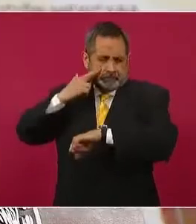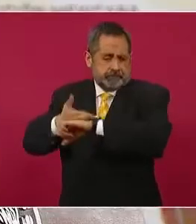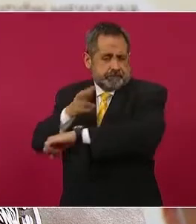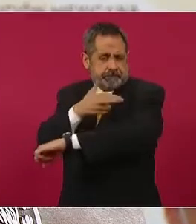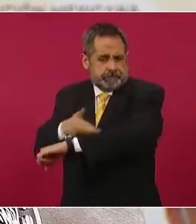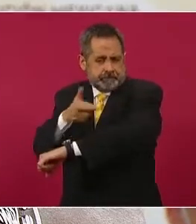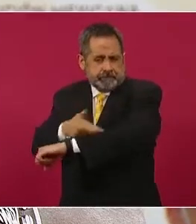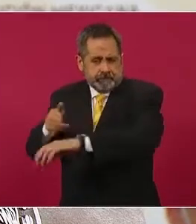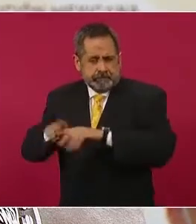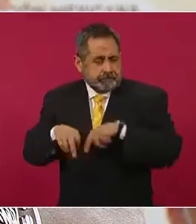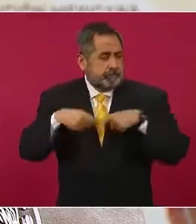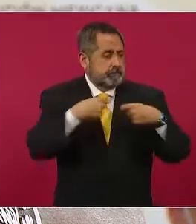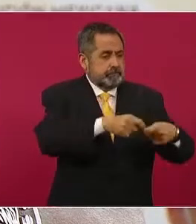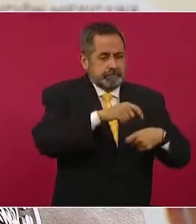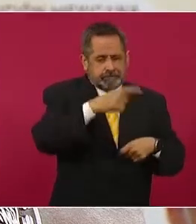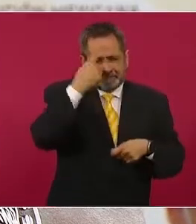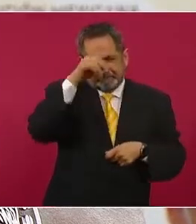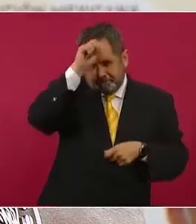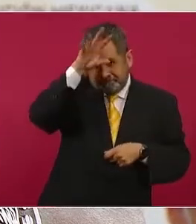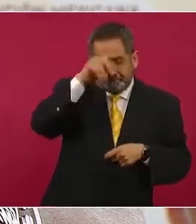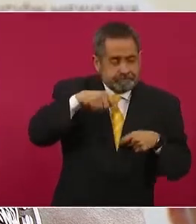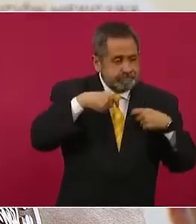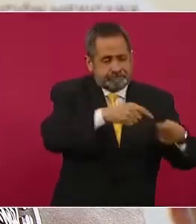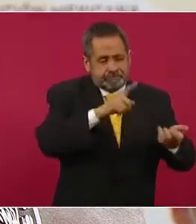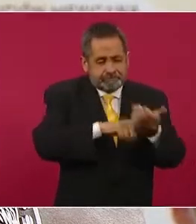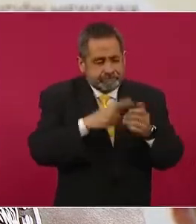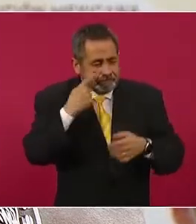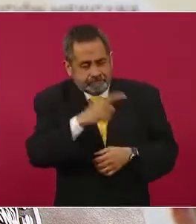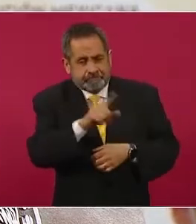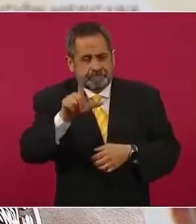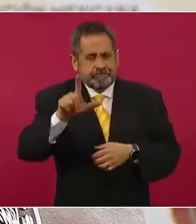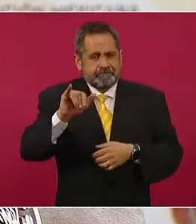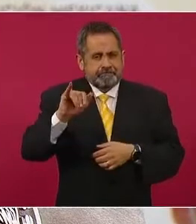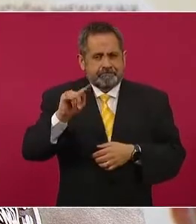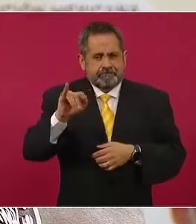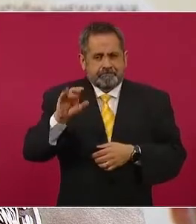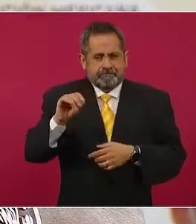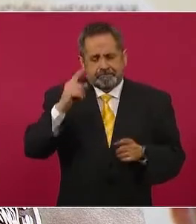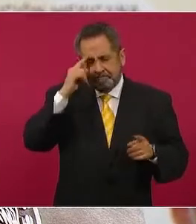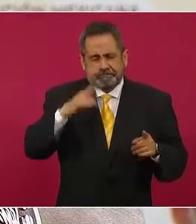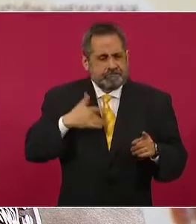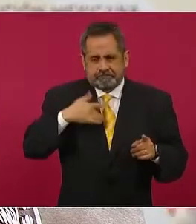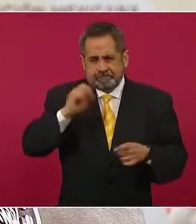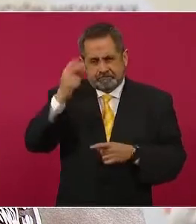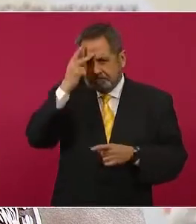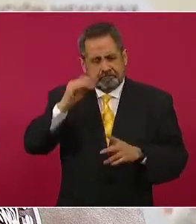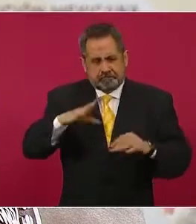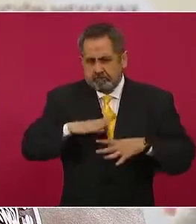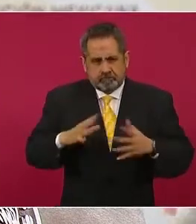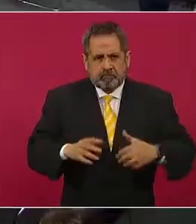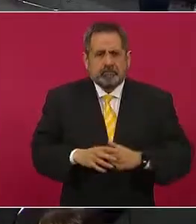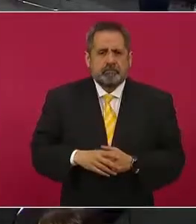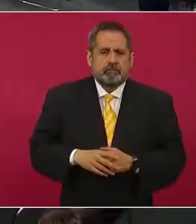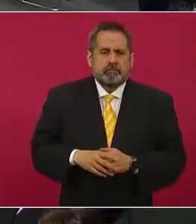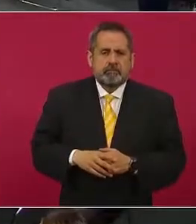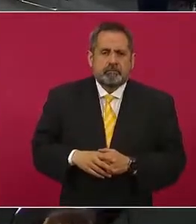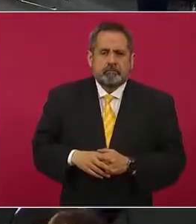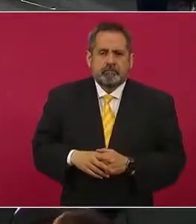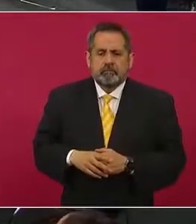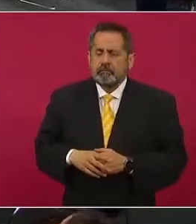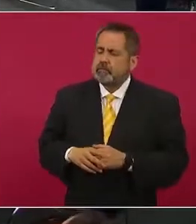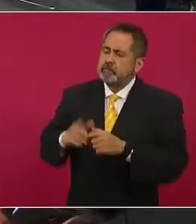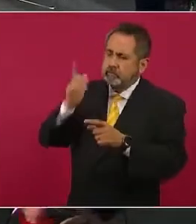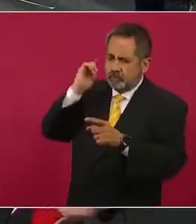regula la explotación de las minas, para la explotación de litio en el estado de San Luis Potosí. Y que ojalá lo tenga